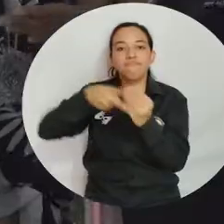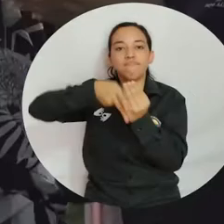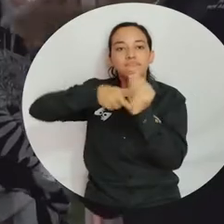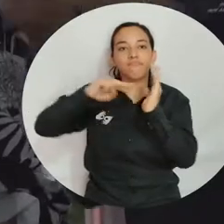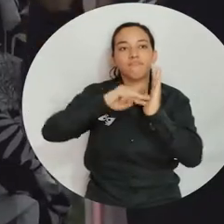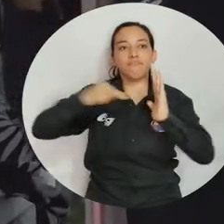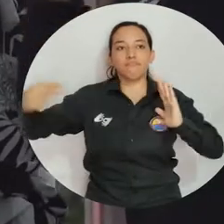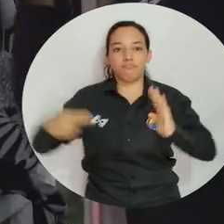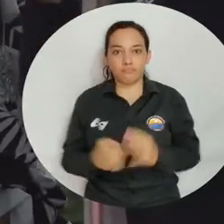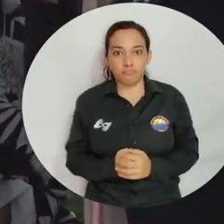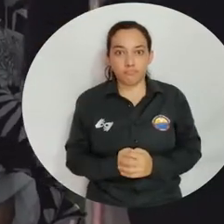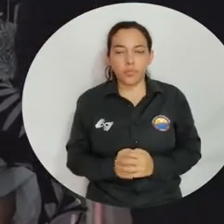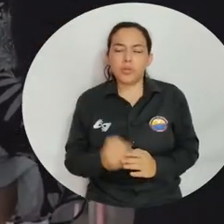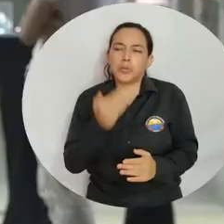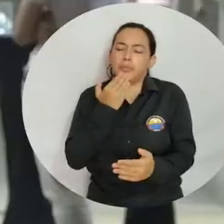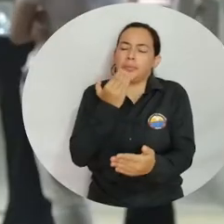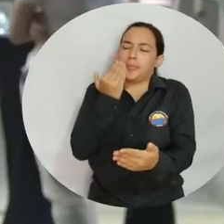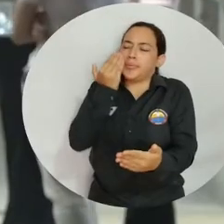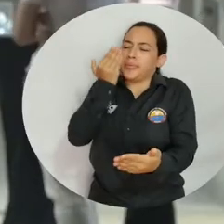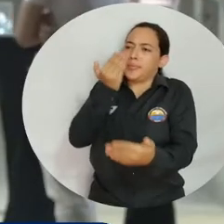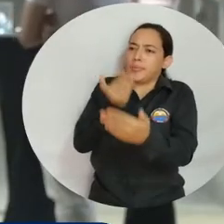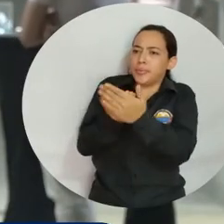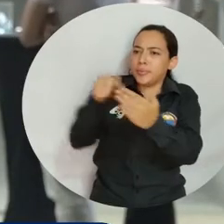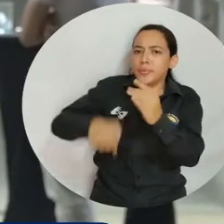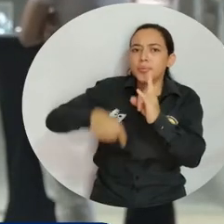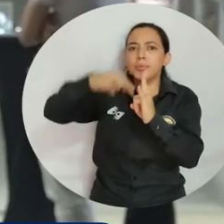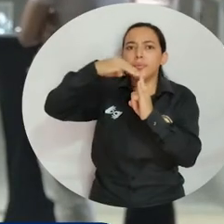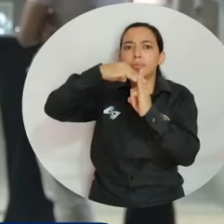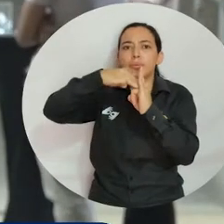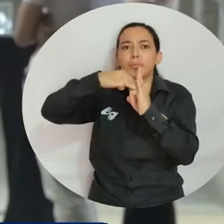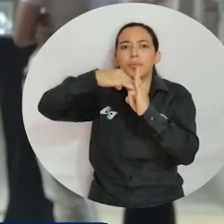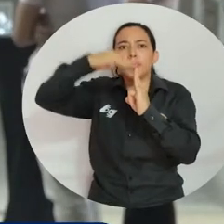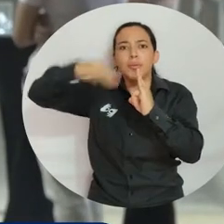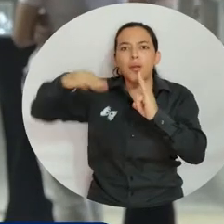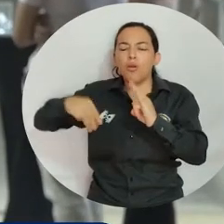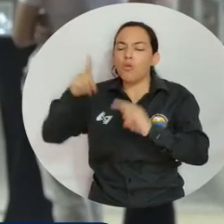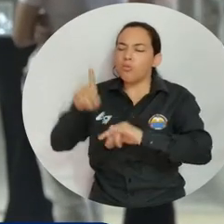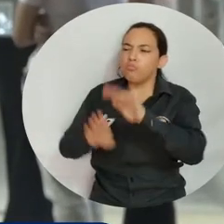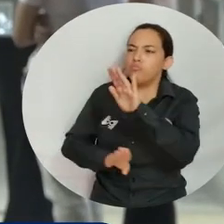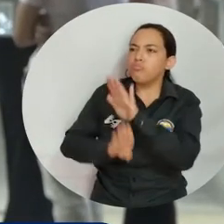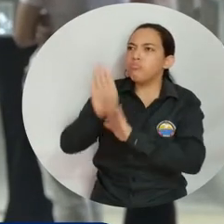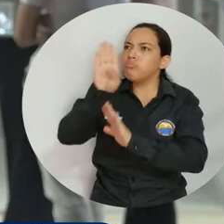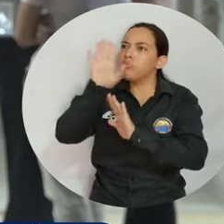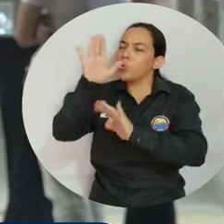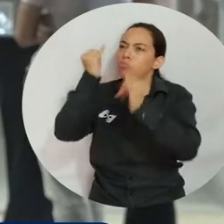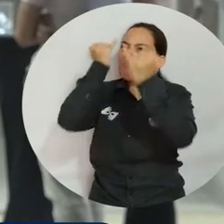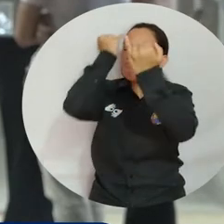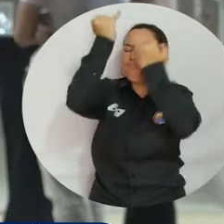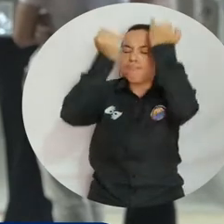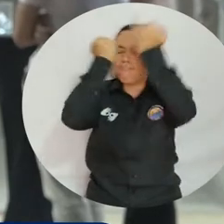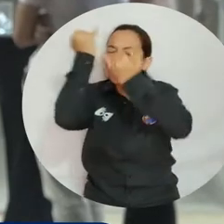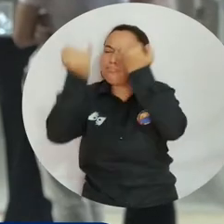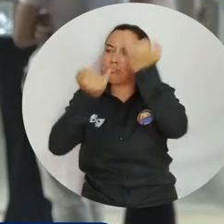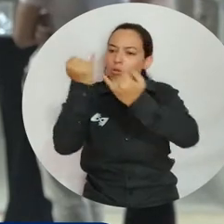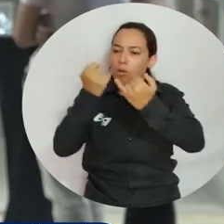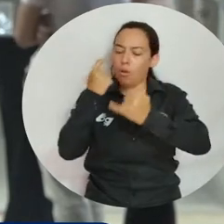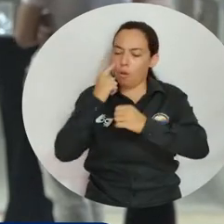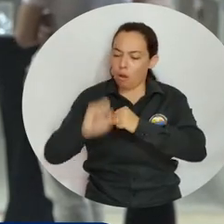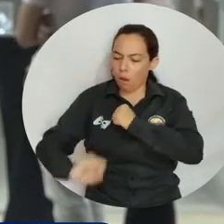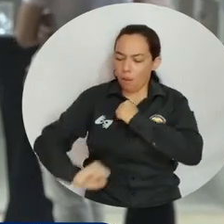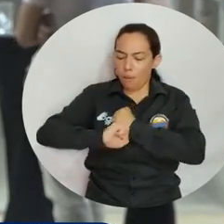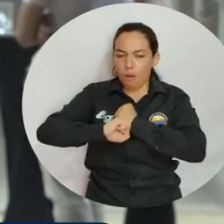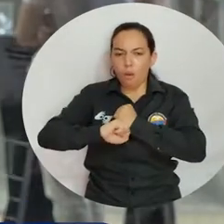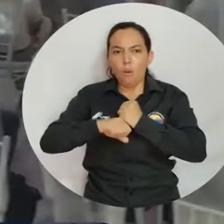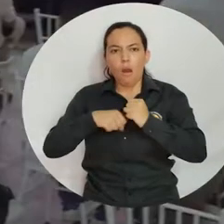herramientas tecnológicas. Agradezco infinitamente a la Universidad del Magdalena, primero, por la oportunidad de desarrollar innovaciones, por ayudarnos e